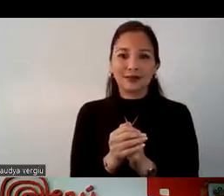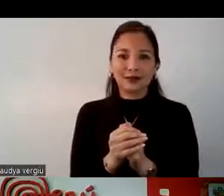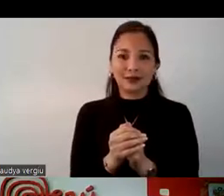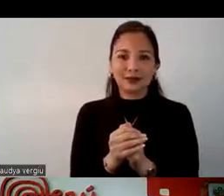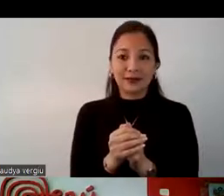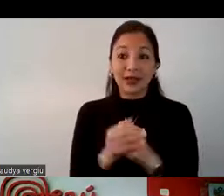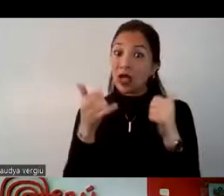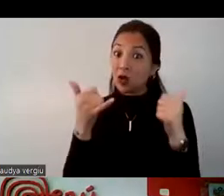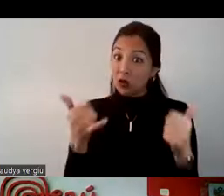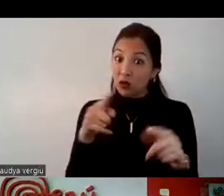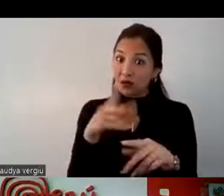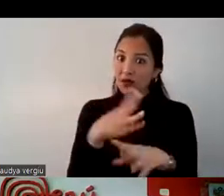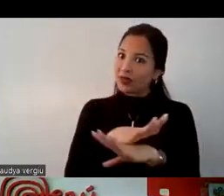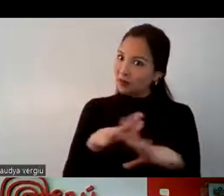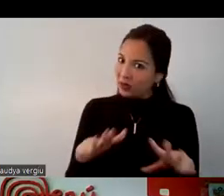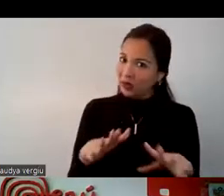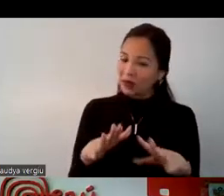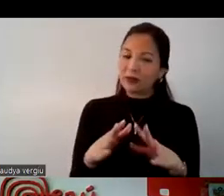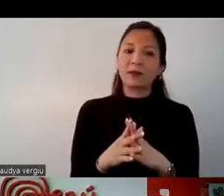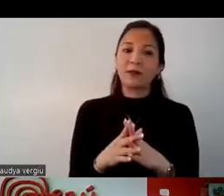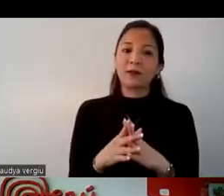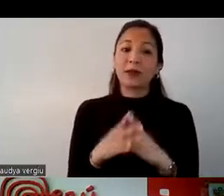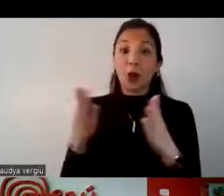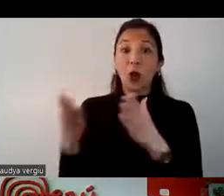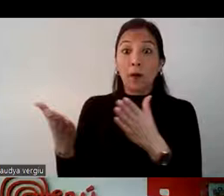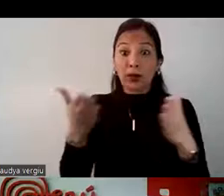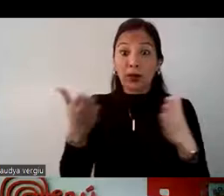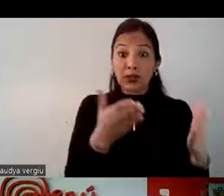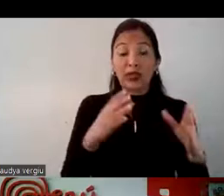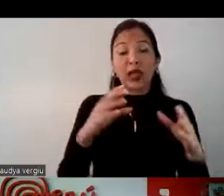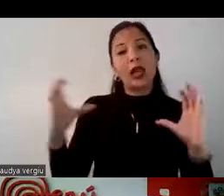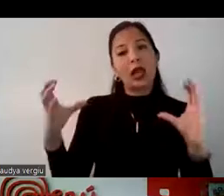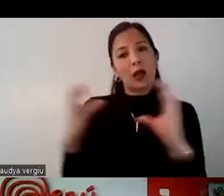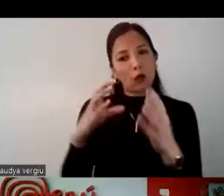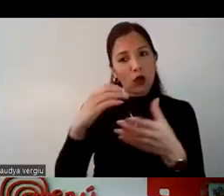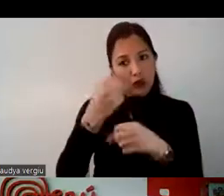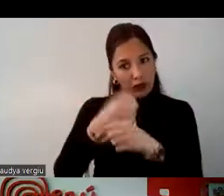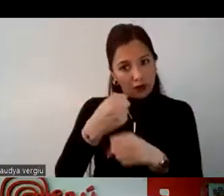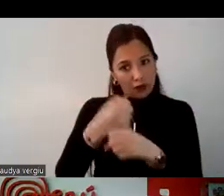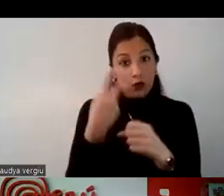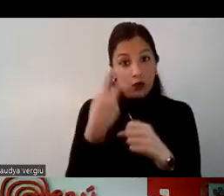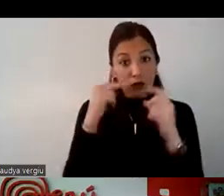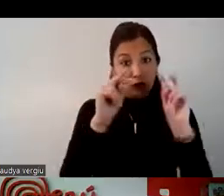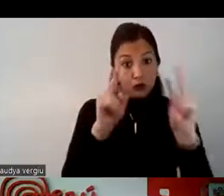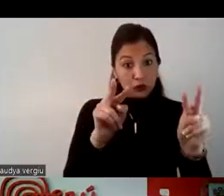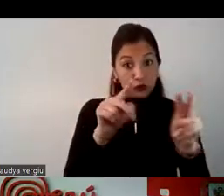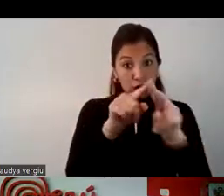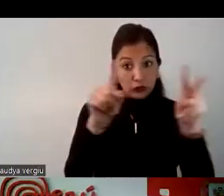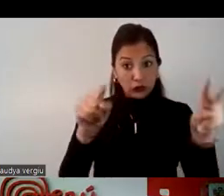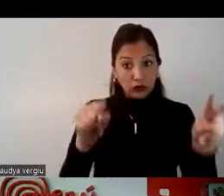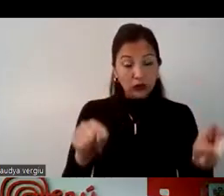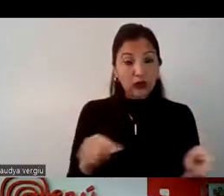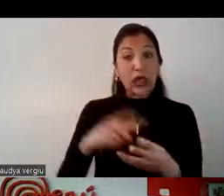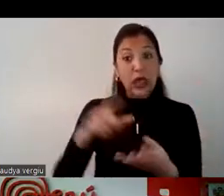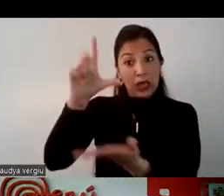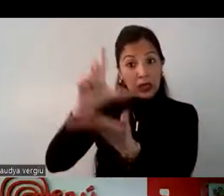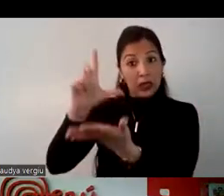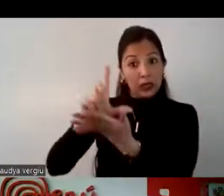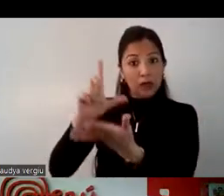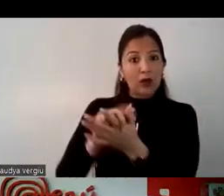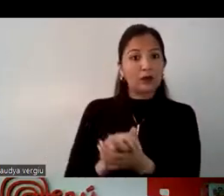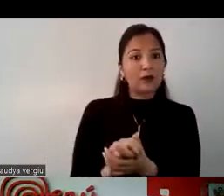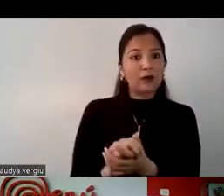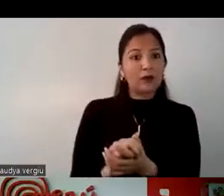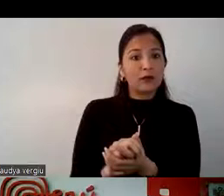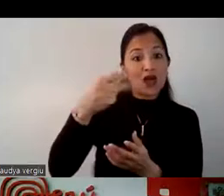Bueno, para terminar, les queremos presentar el equipo de trabajo. Nuestro equipo de trabajo es en Lima, en Perú, está Fanny